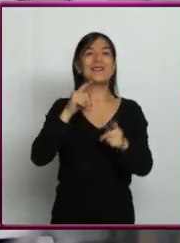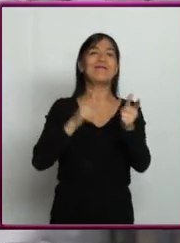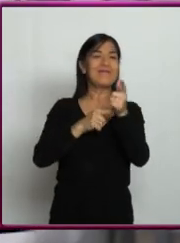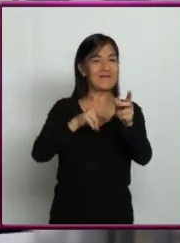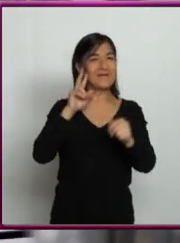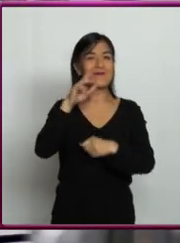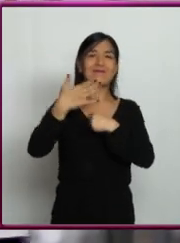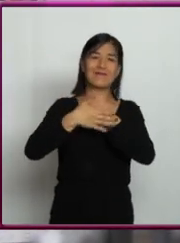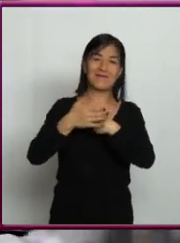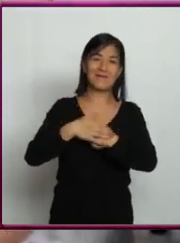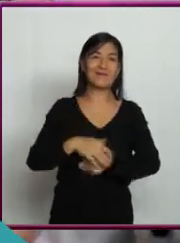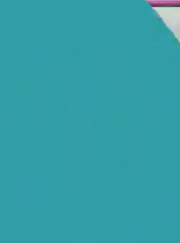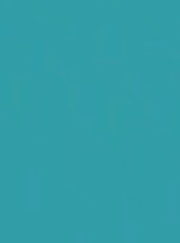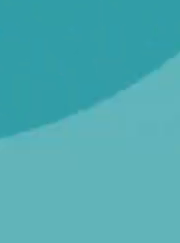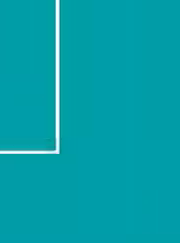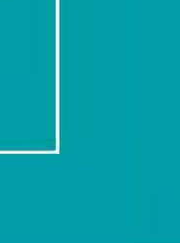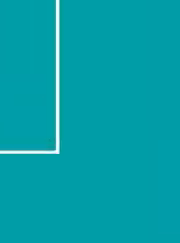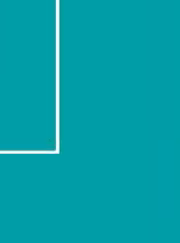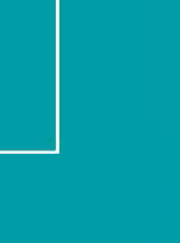la próxima.